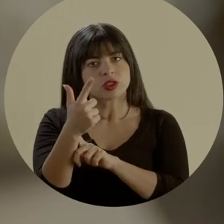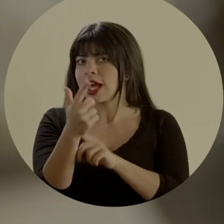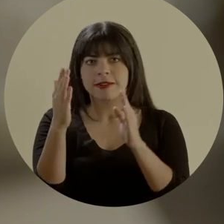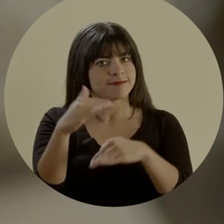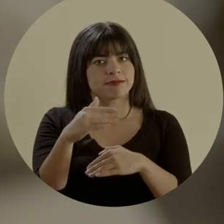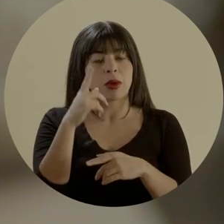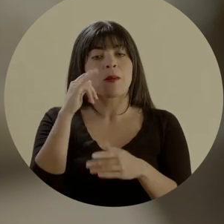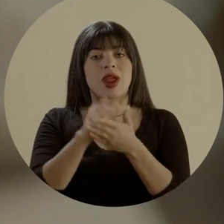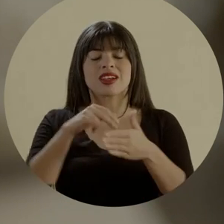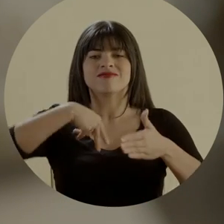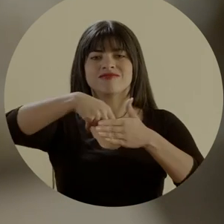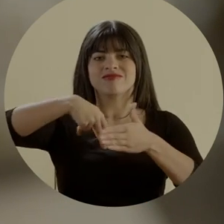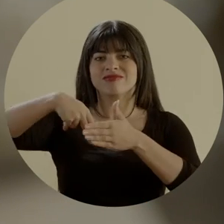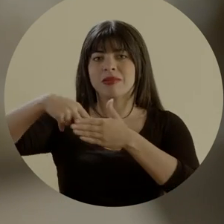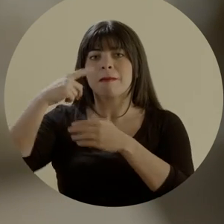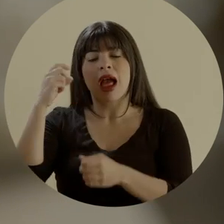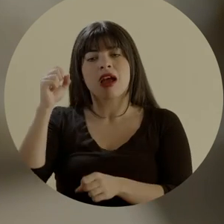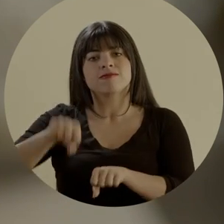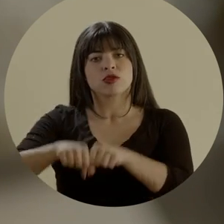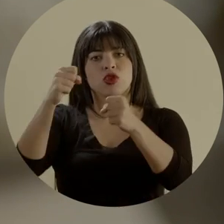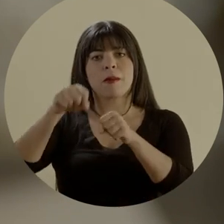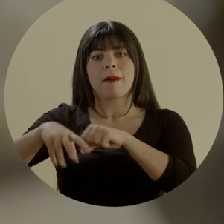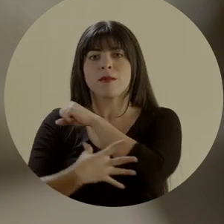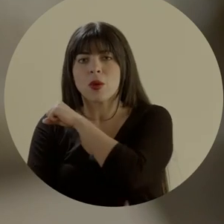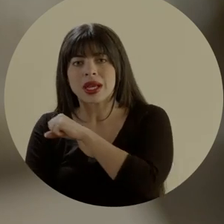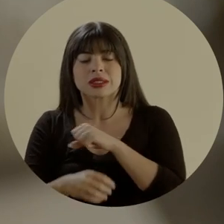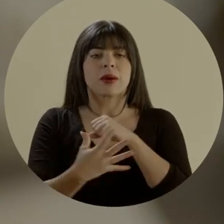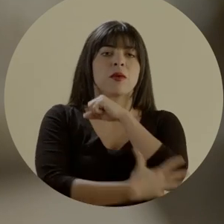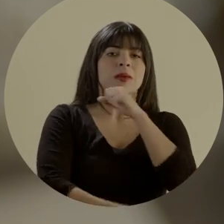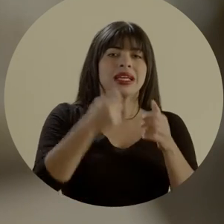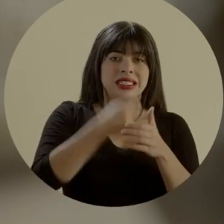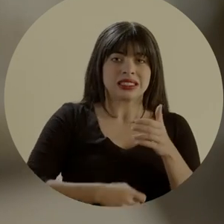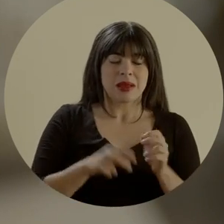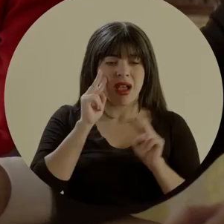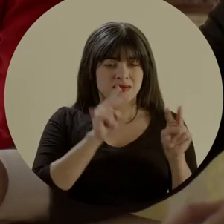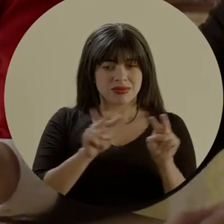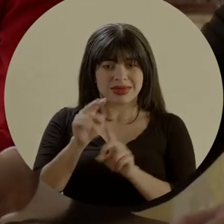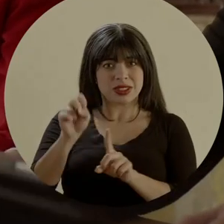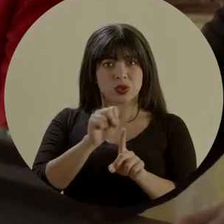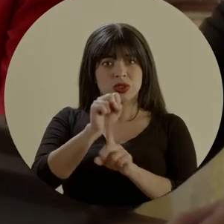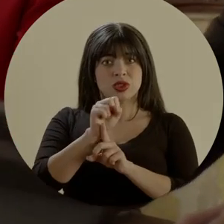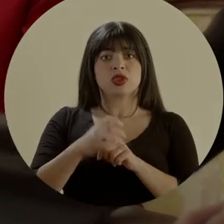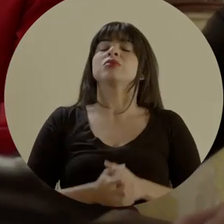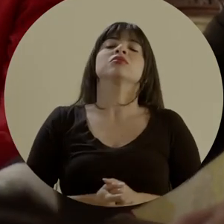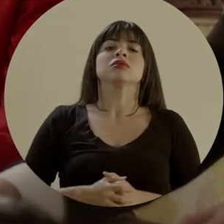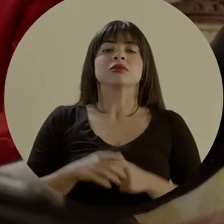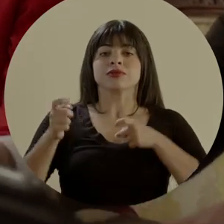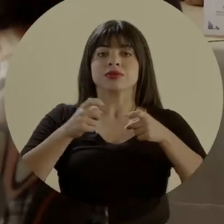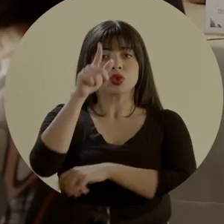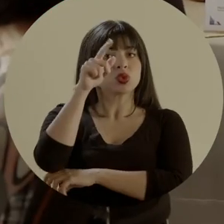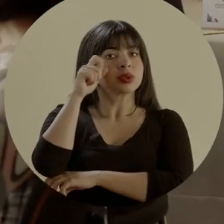humano e inclusión social y eso impide romper el ciclo de la pobreza y la pobreza extrema. Frente a este